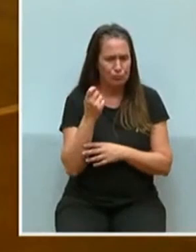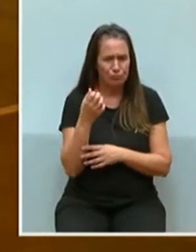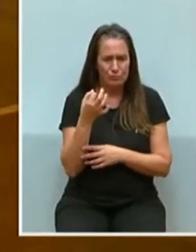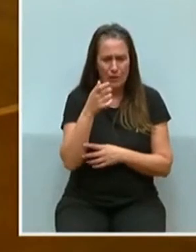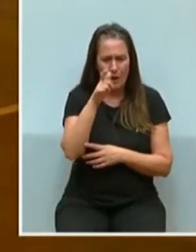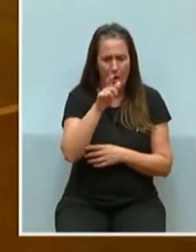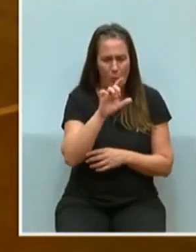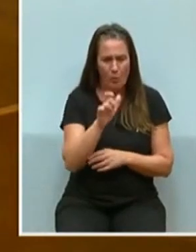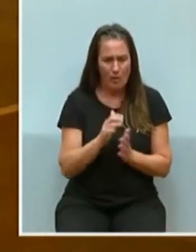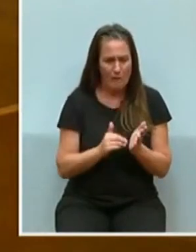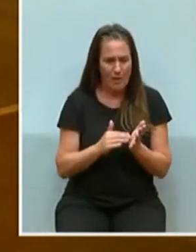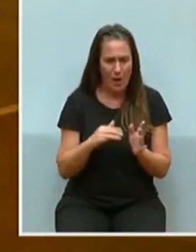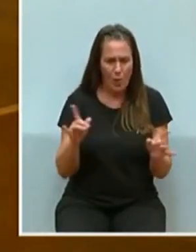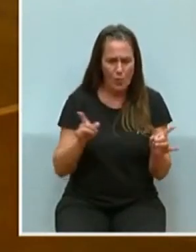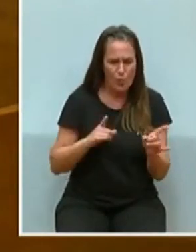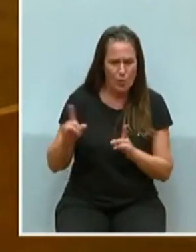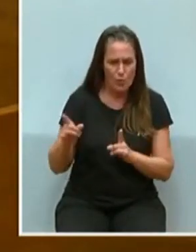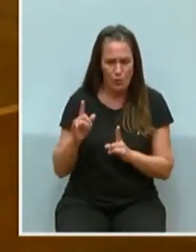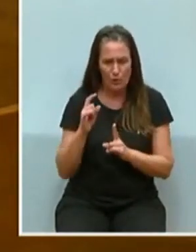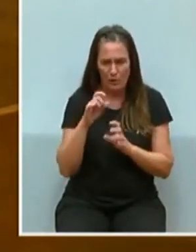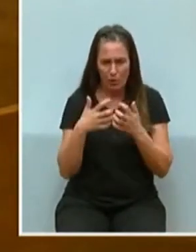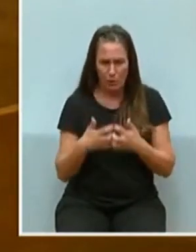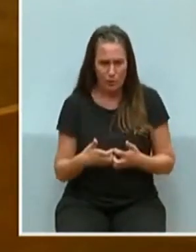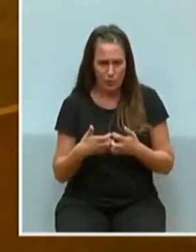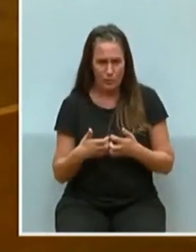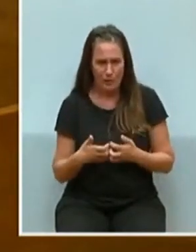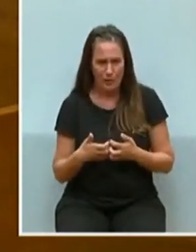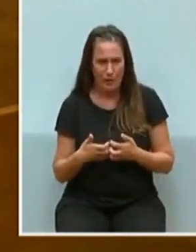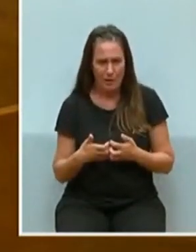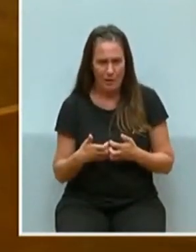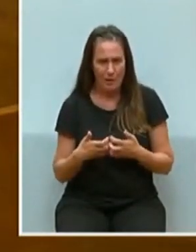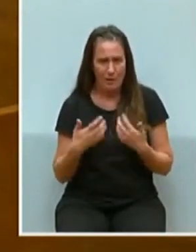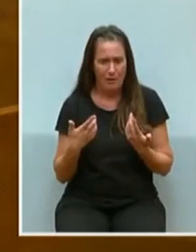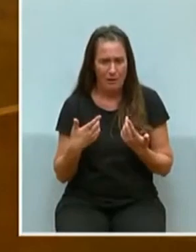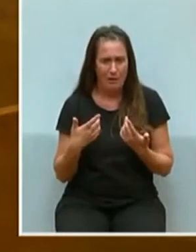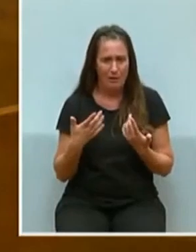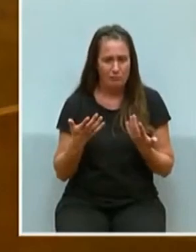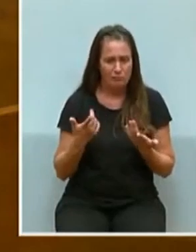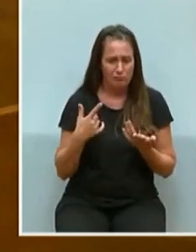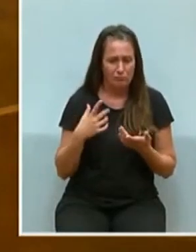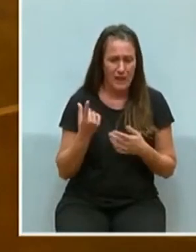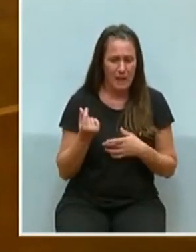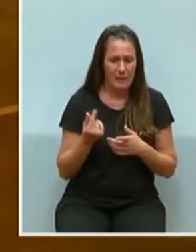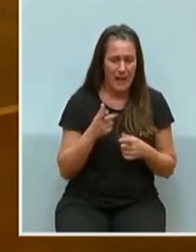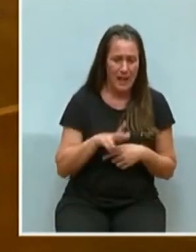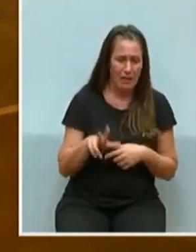lugar atractivo para la industria, teniendo en cuenta tanto el capital nacional como el capital extranjero.